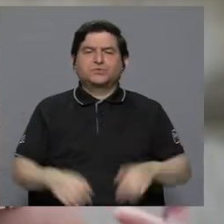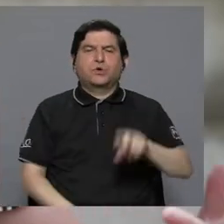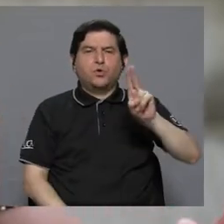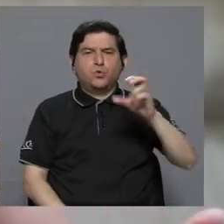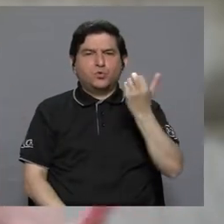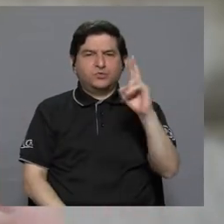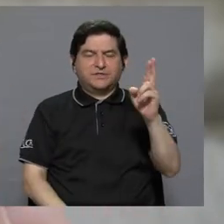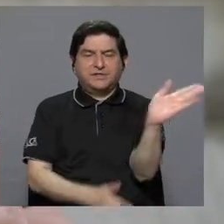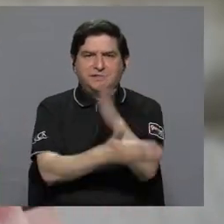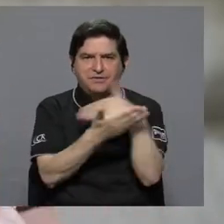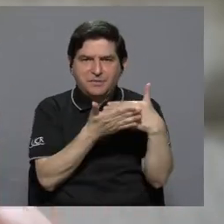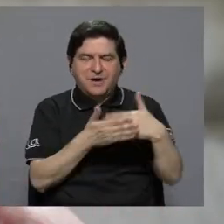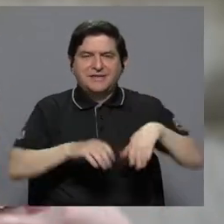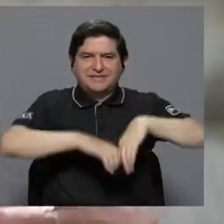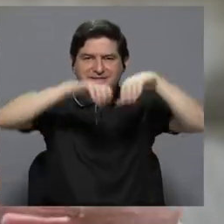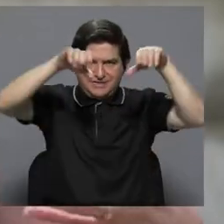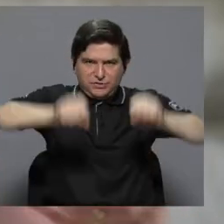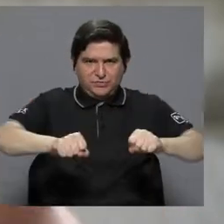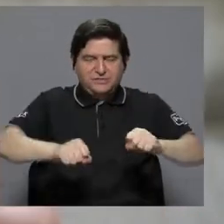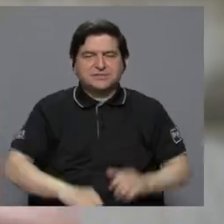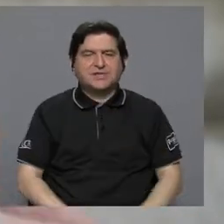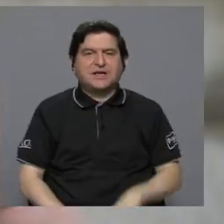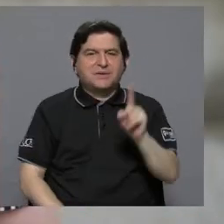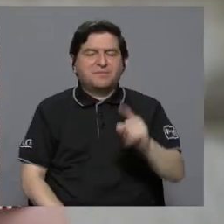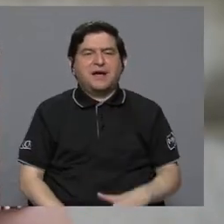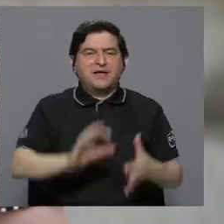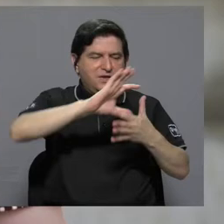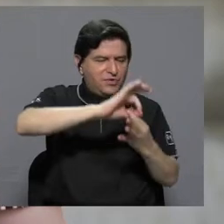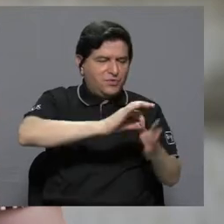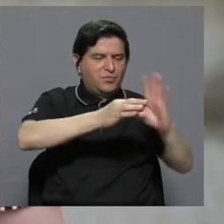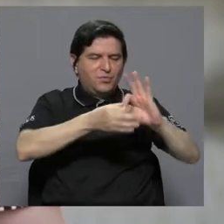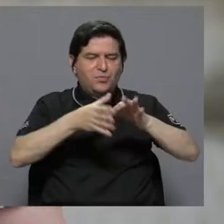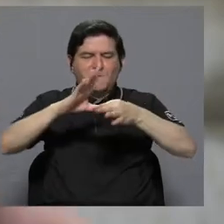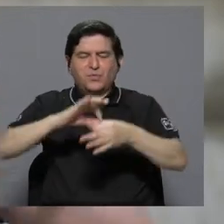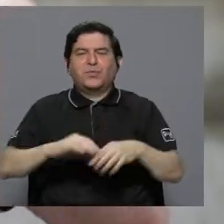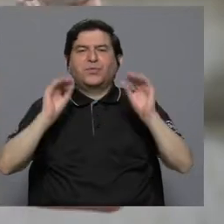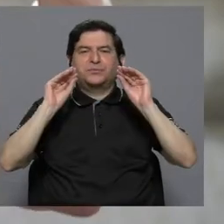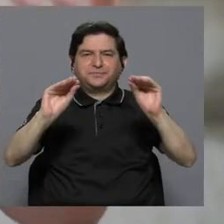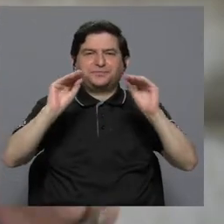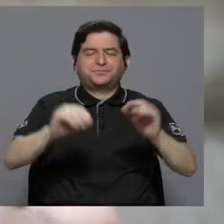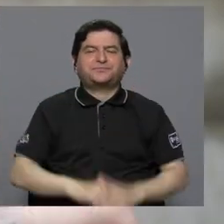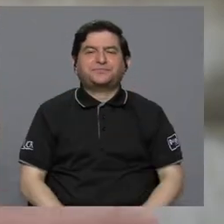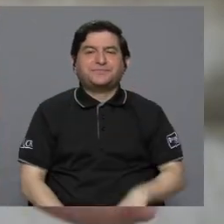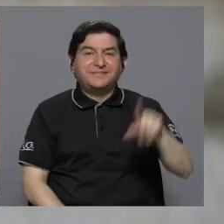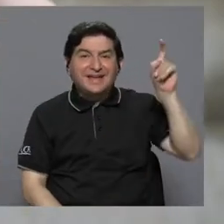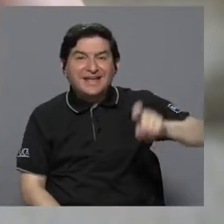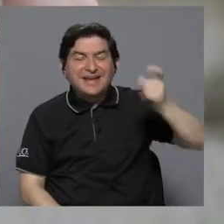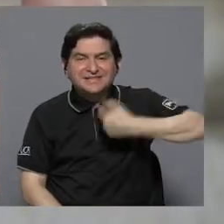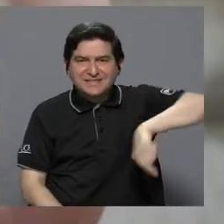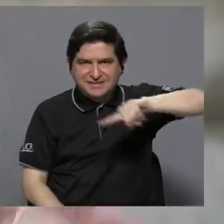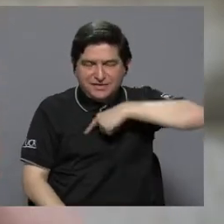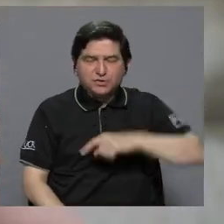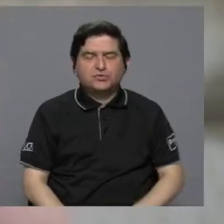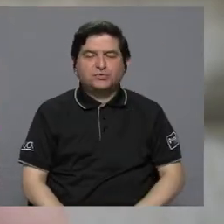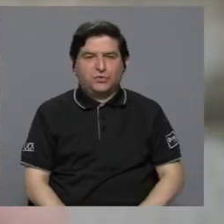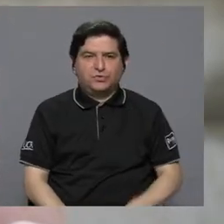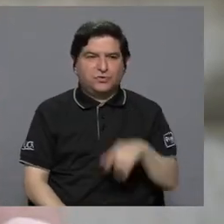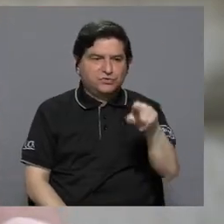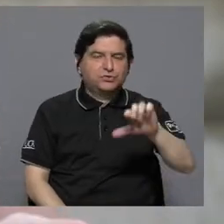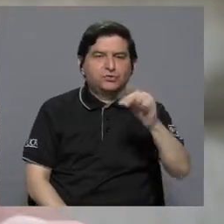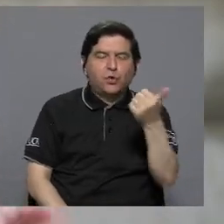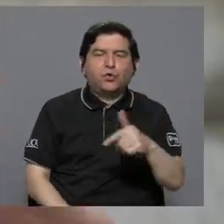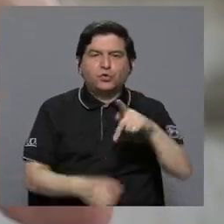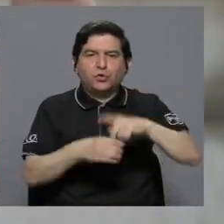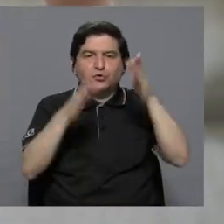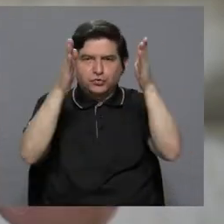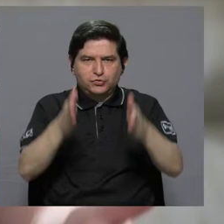Costa Rica es parte de un sistema y de un encadenamiento de la educación, donde necesitamos, donde requerimos de otros